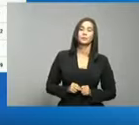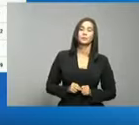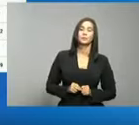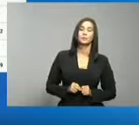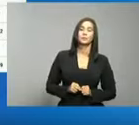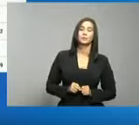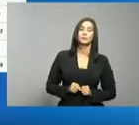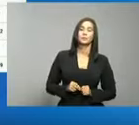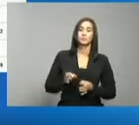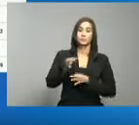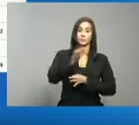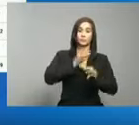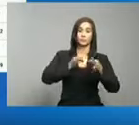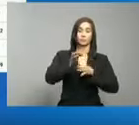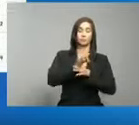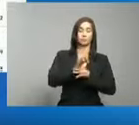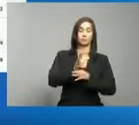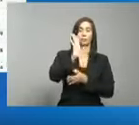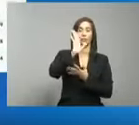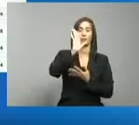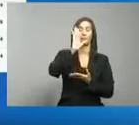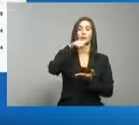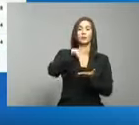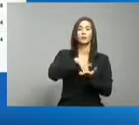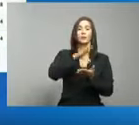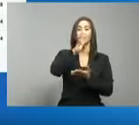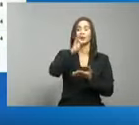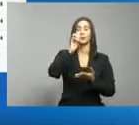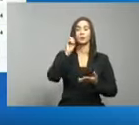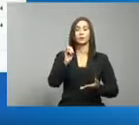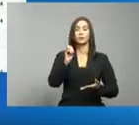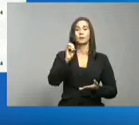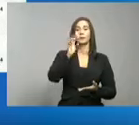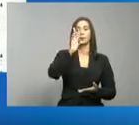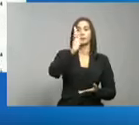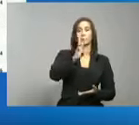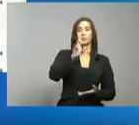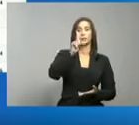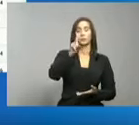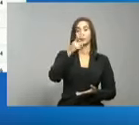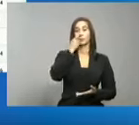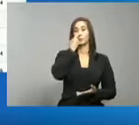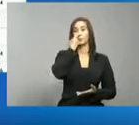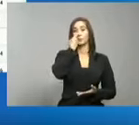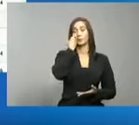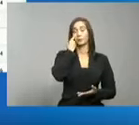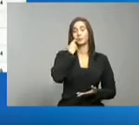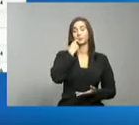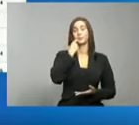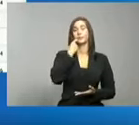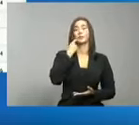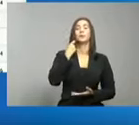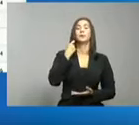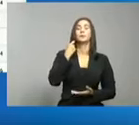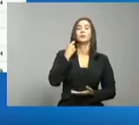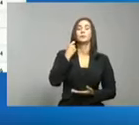Duarte, 5.661 pruebas realizadas,